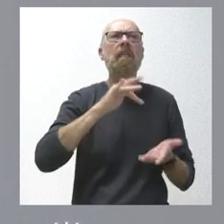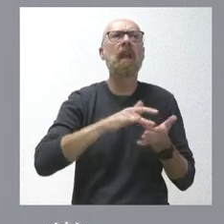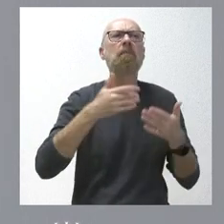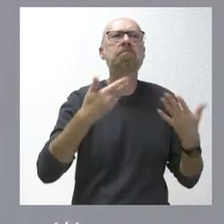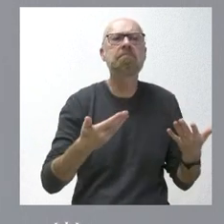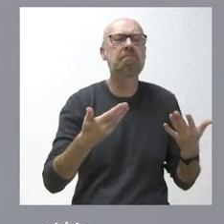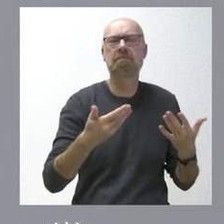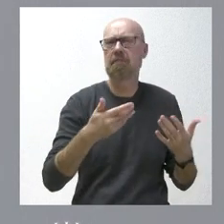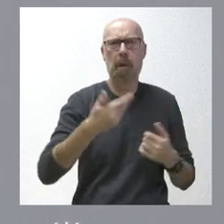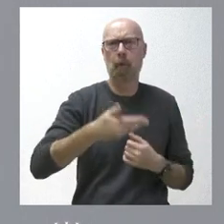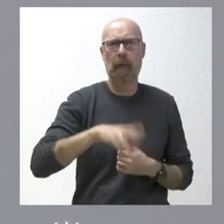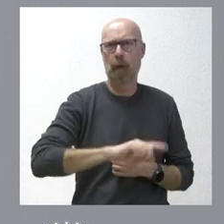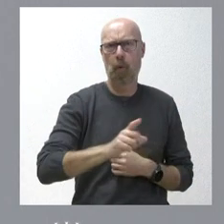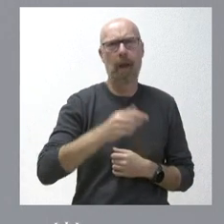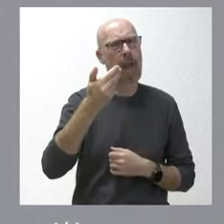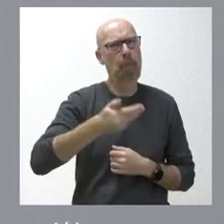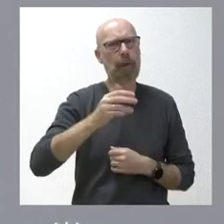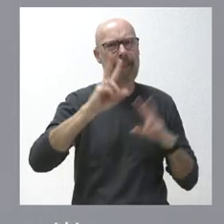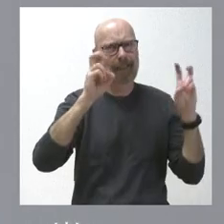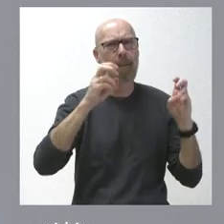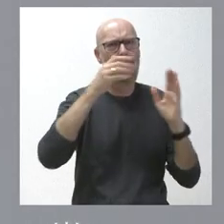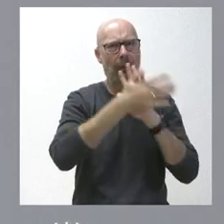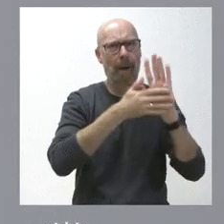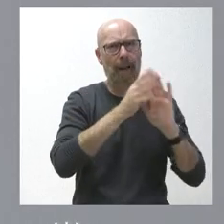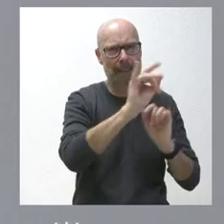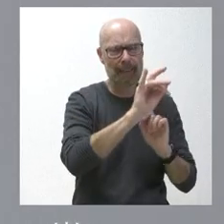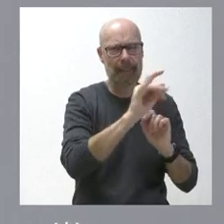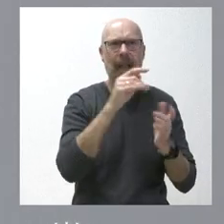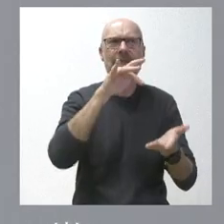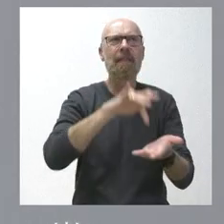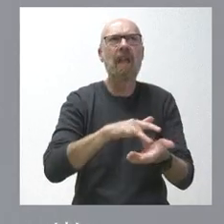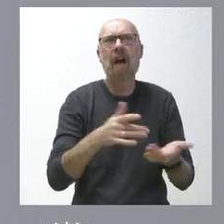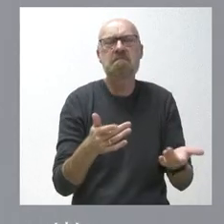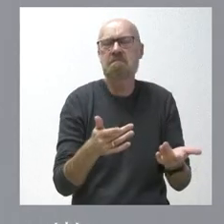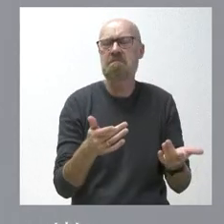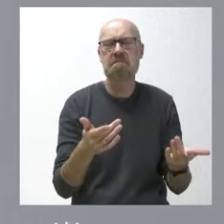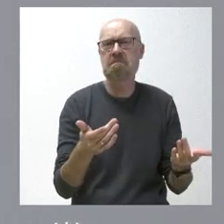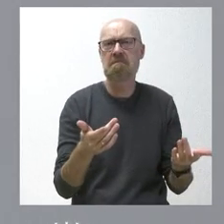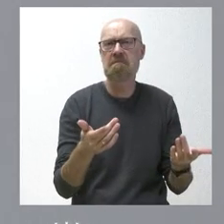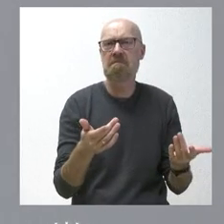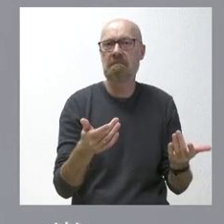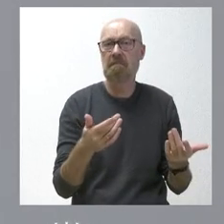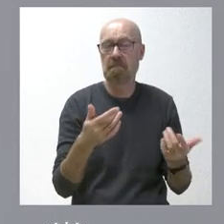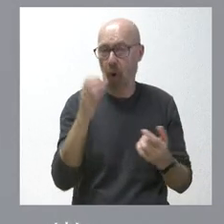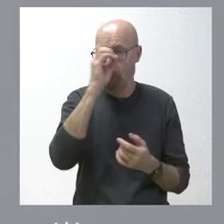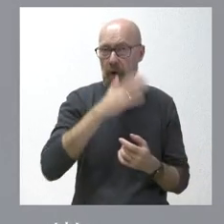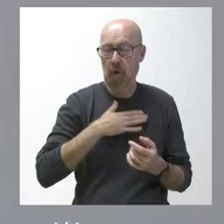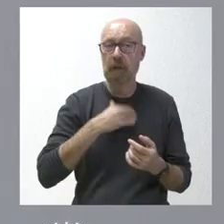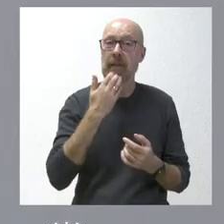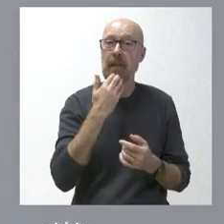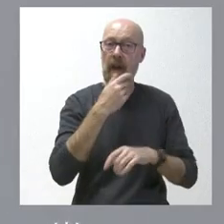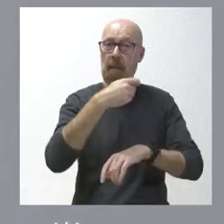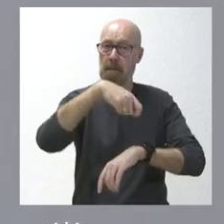como el contenido. Por tanto, en torno a la primera de las cuestiones que usted señala, si nos parece bien la fecha, nosotros siempre que nos convoca el presidente